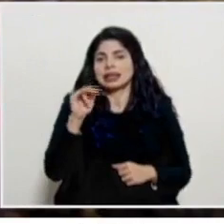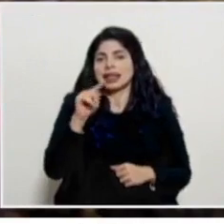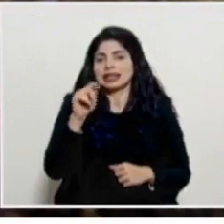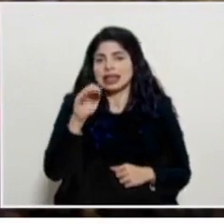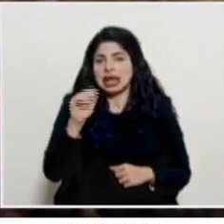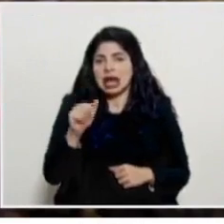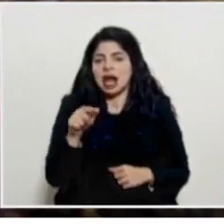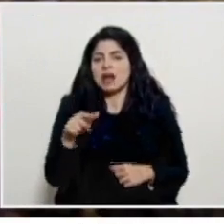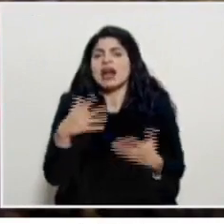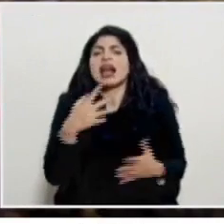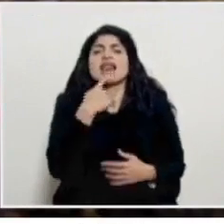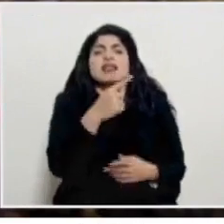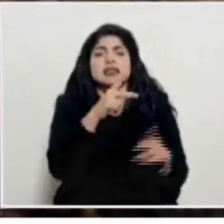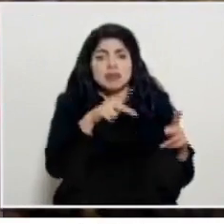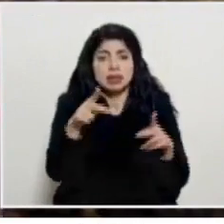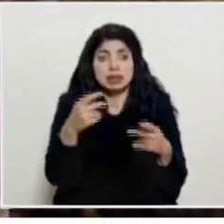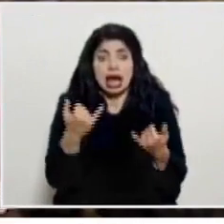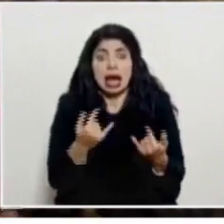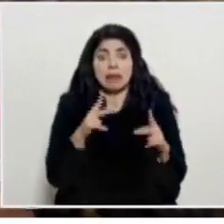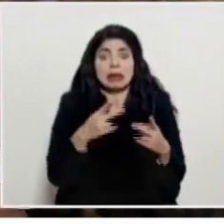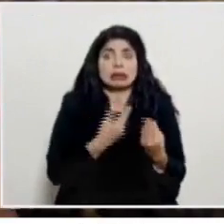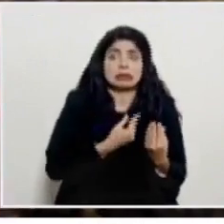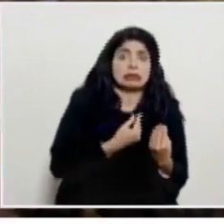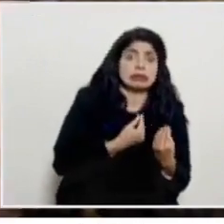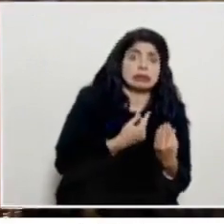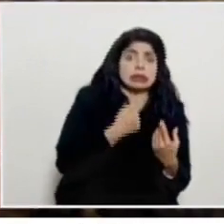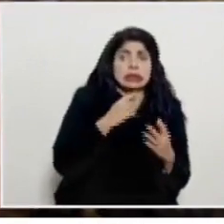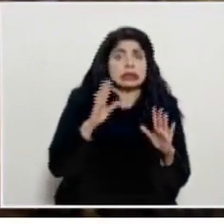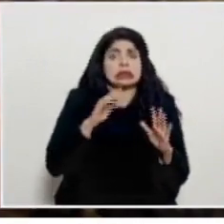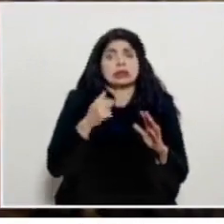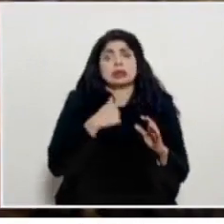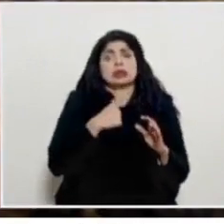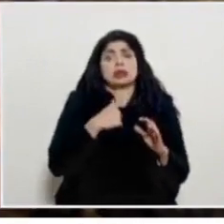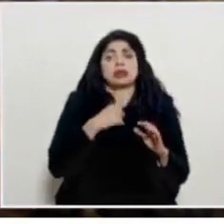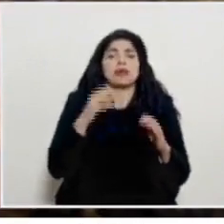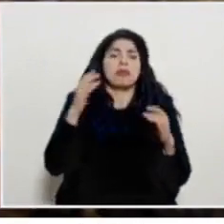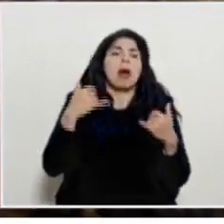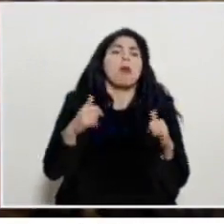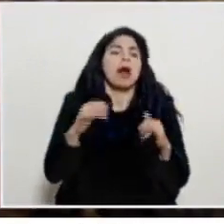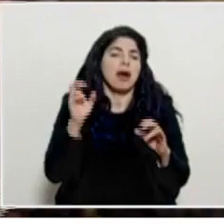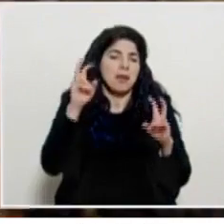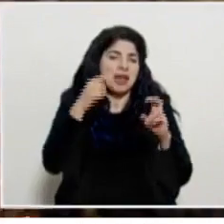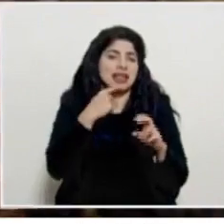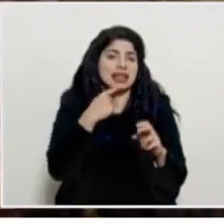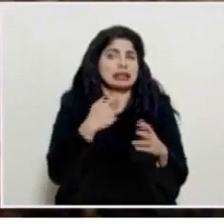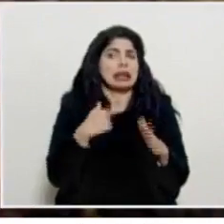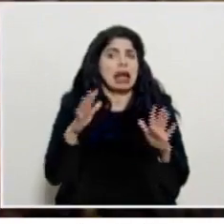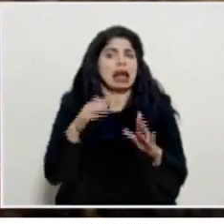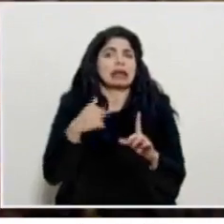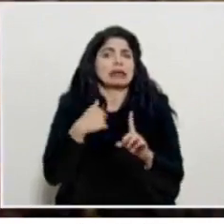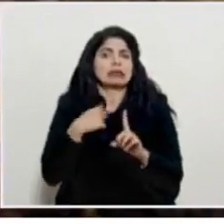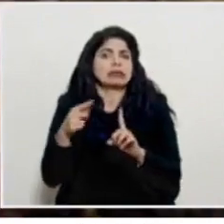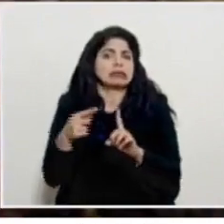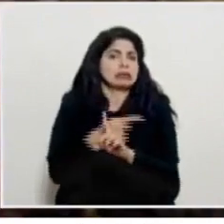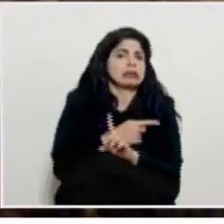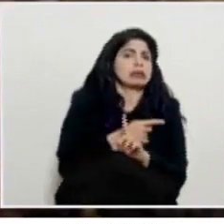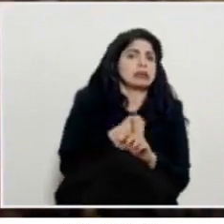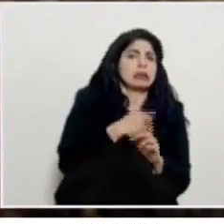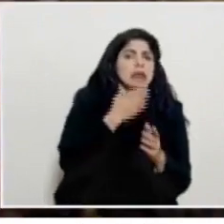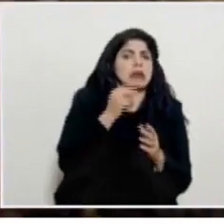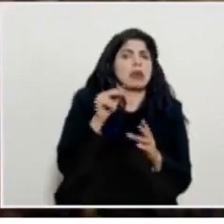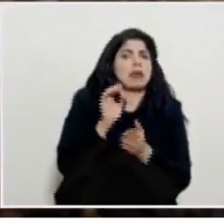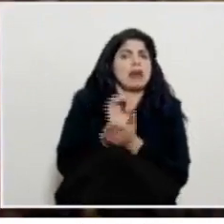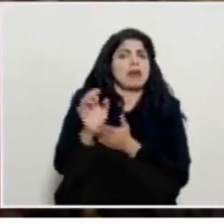¿Qué se le dice a la gente que en este momento tiene temor y dice no yo me la juego como popularmente decimos para evitar o por temor a ese